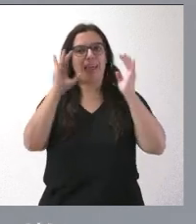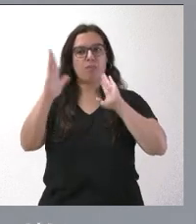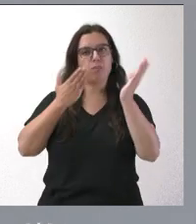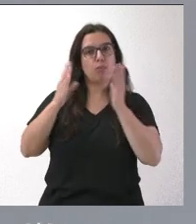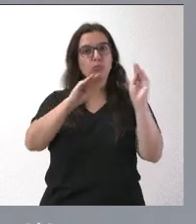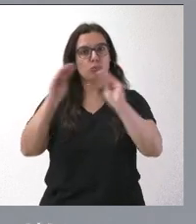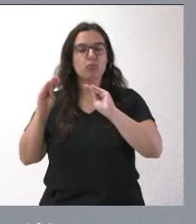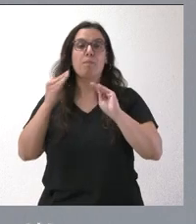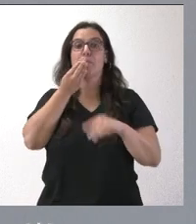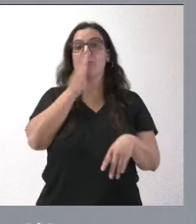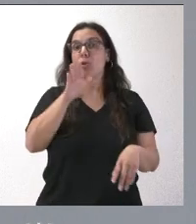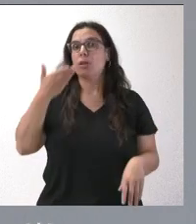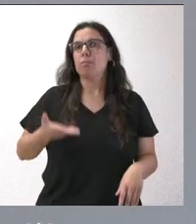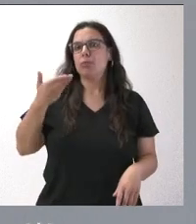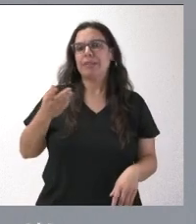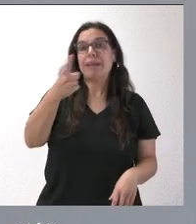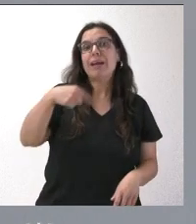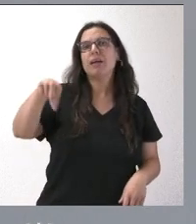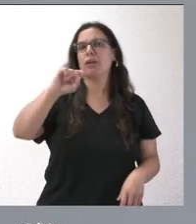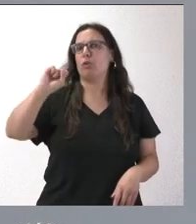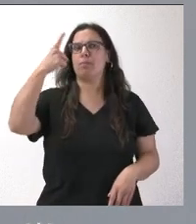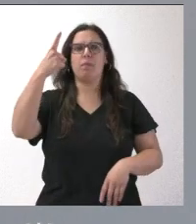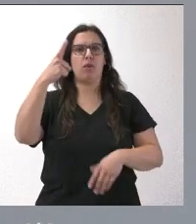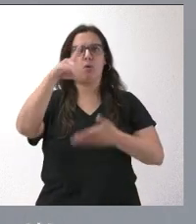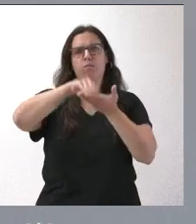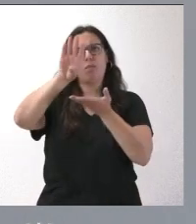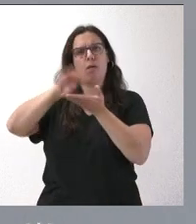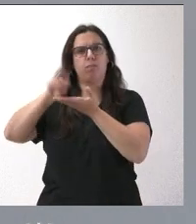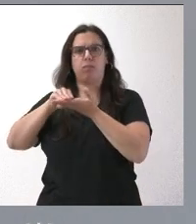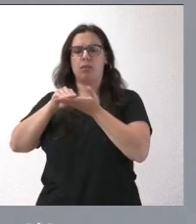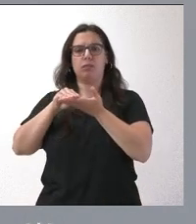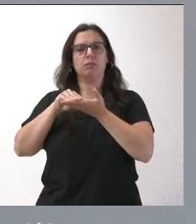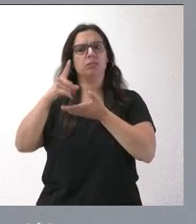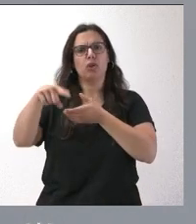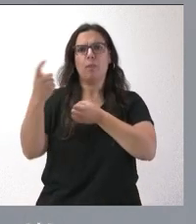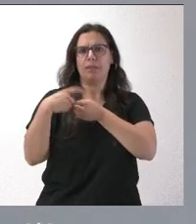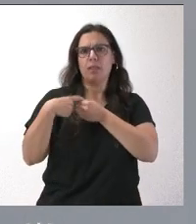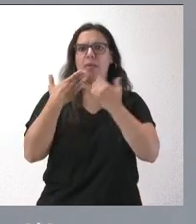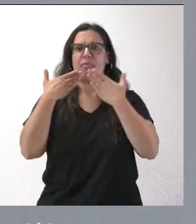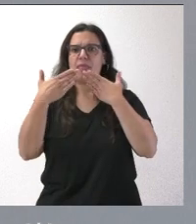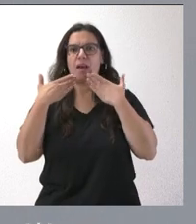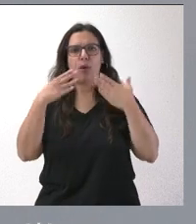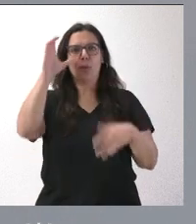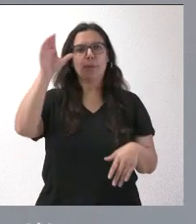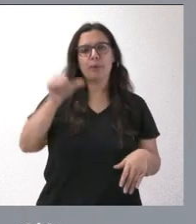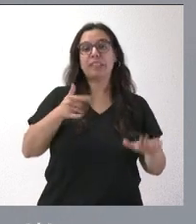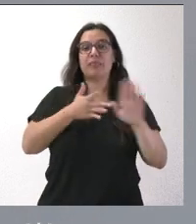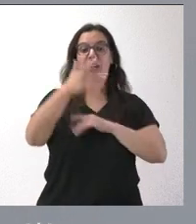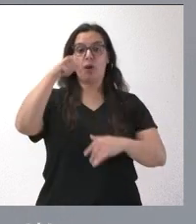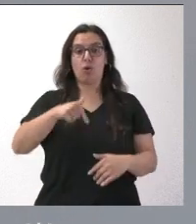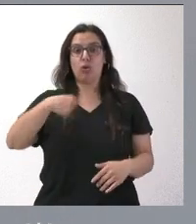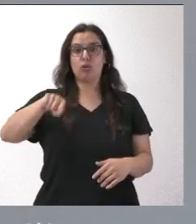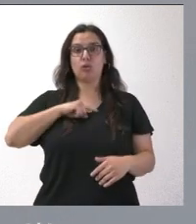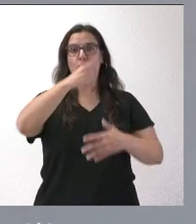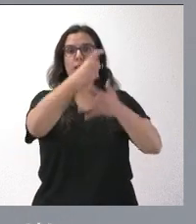hacer, lo importante es que sean ellos los primeros que puedan hacer estas aportaciones, quienes participen en el diálogo. No se trata de que hoy nosotros demos